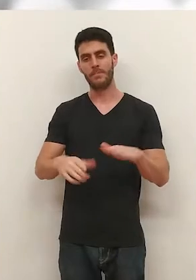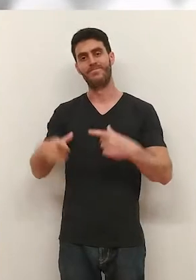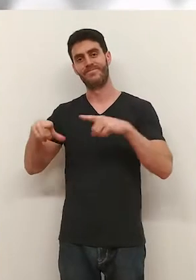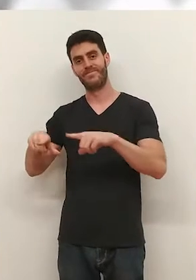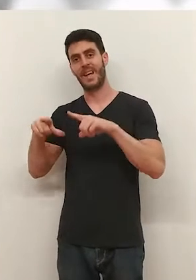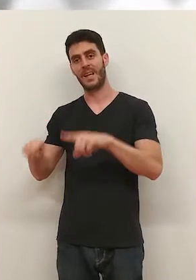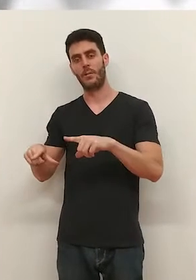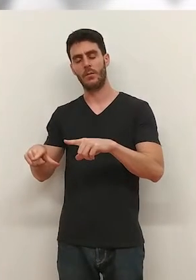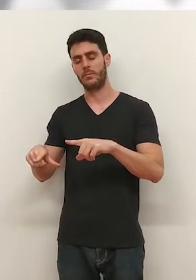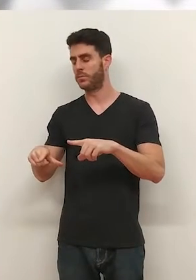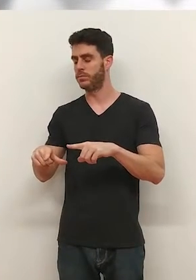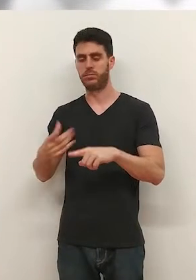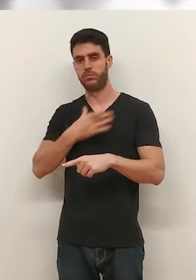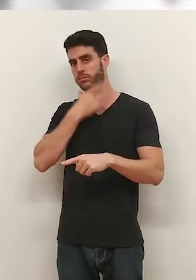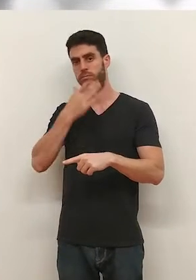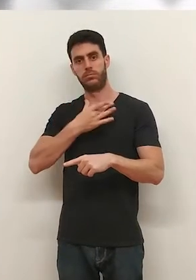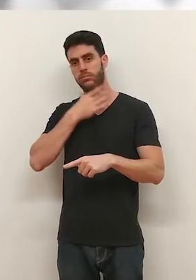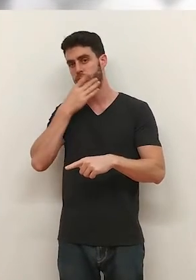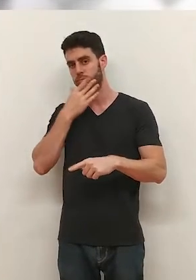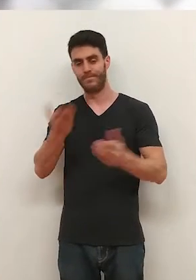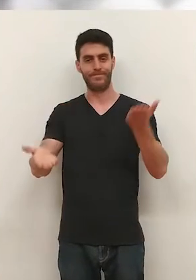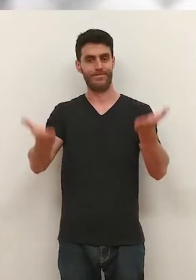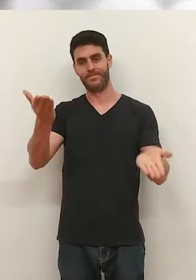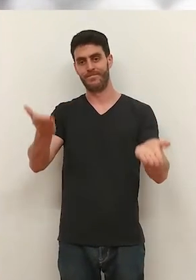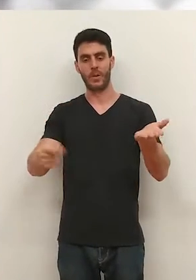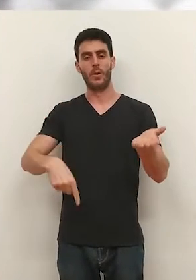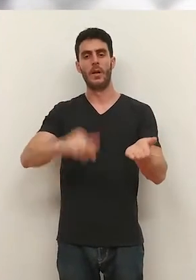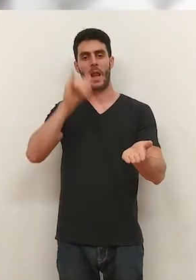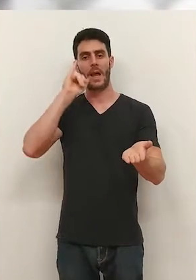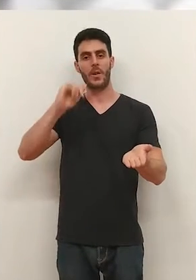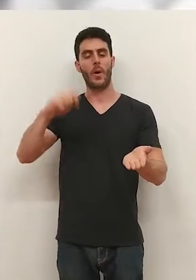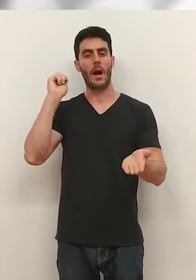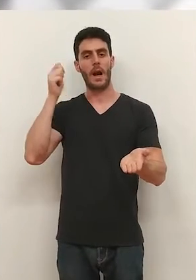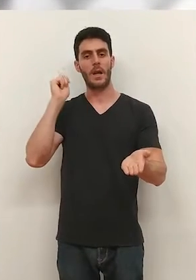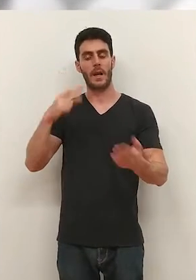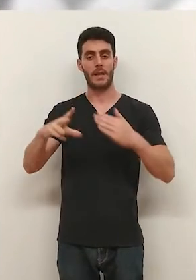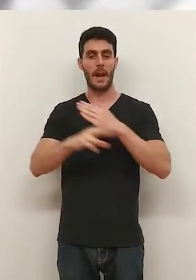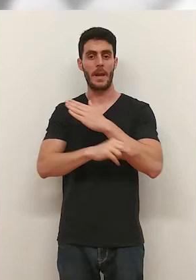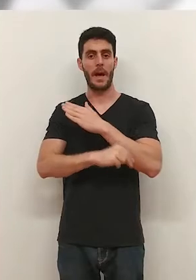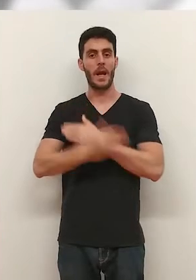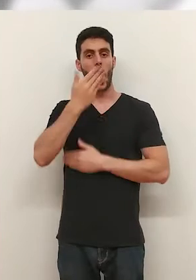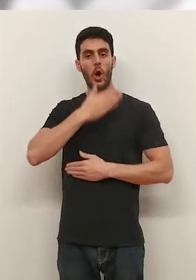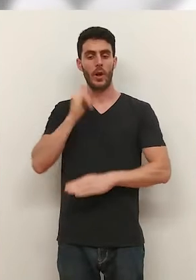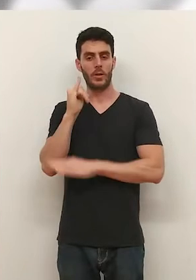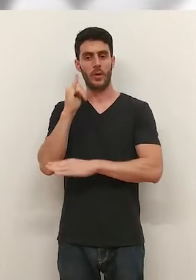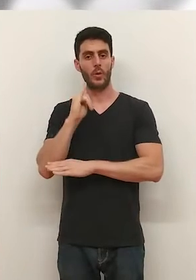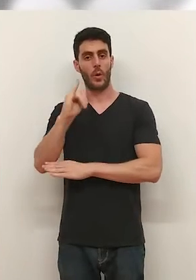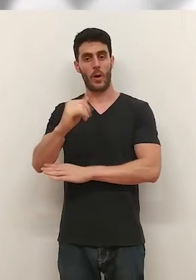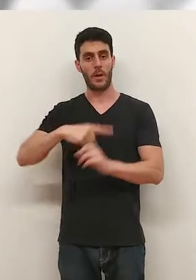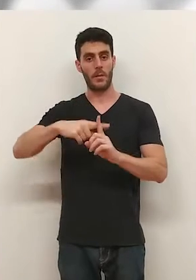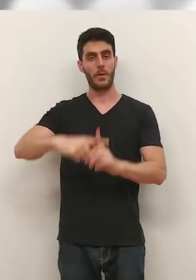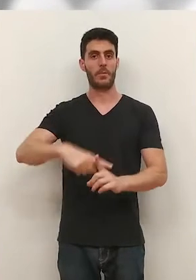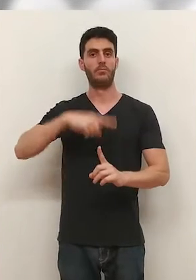Chapuzones en la piscina frente a clases que son auténticos hornos. Son las dos imágenes que hoy con La Rioja en alerta naranja nos dejan colegios e